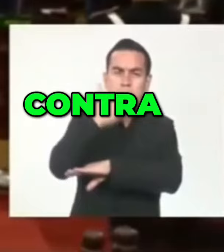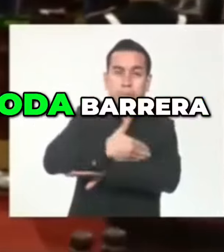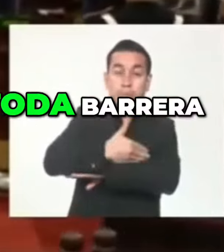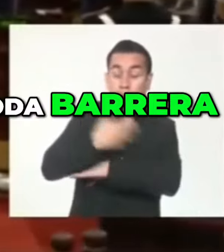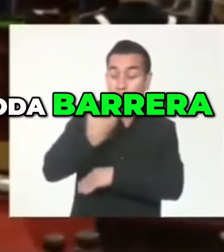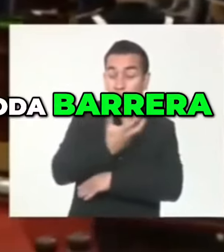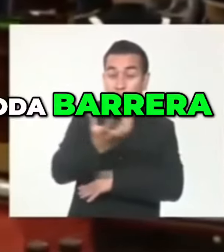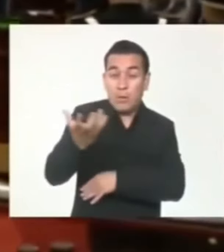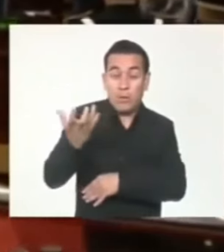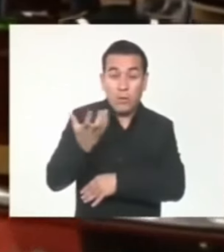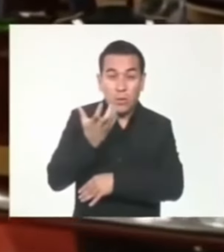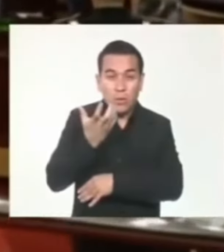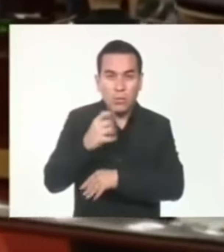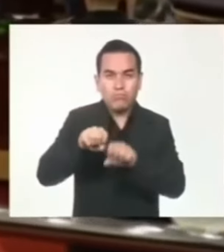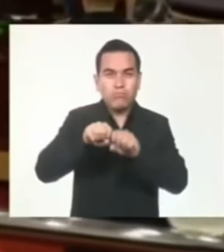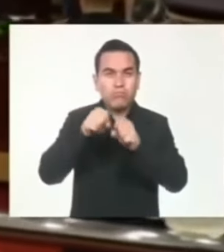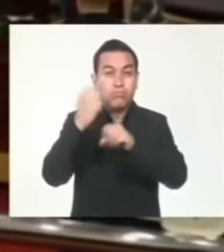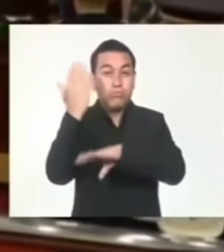Contra toda barrera.